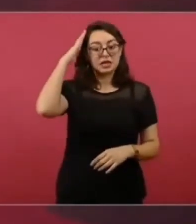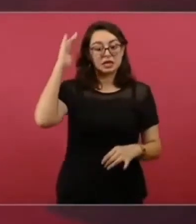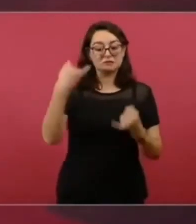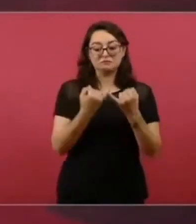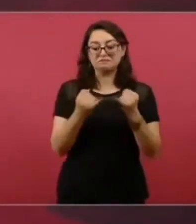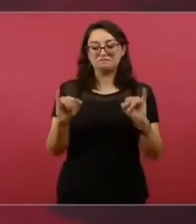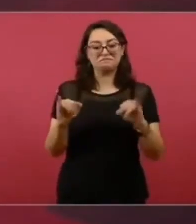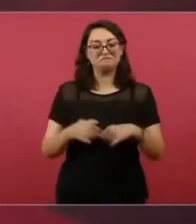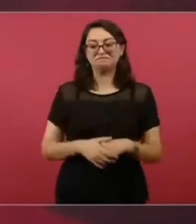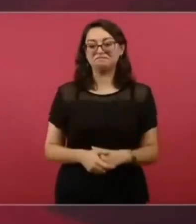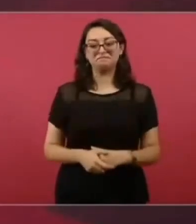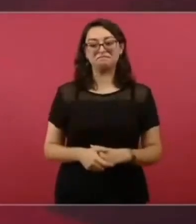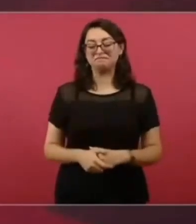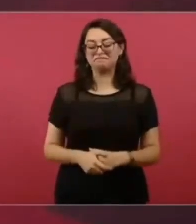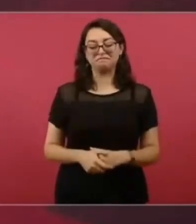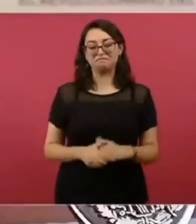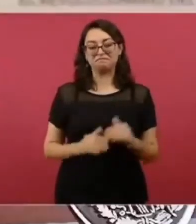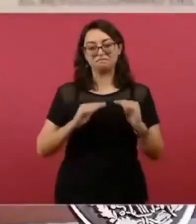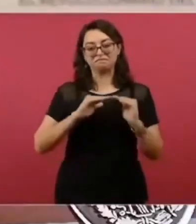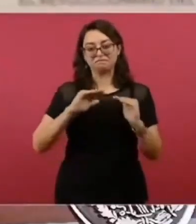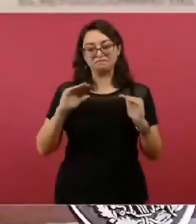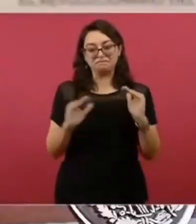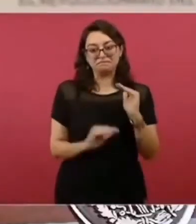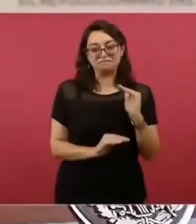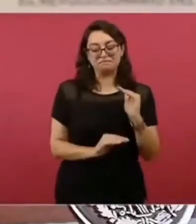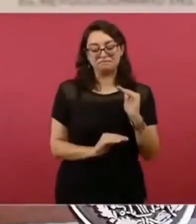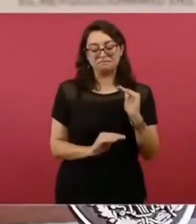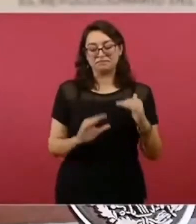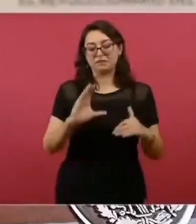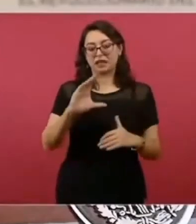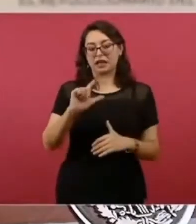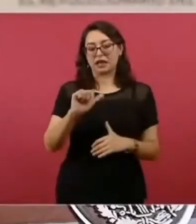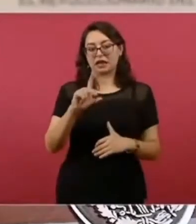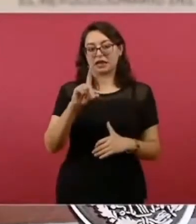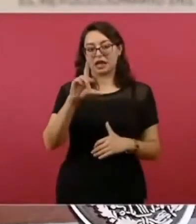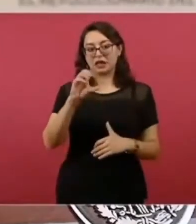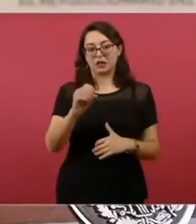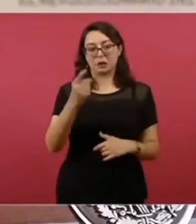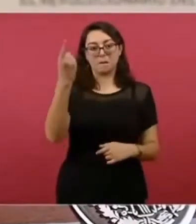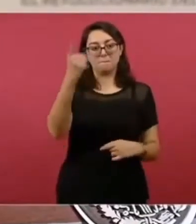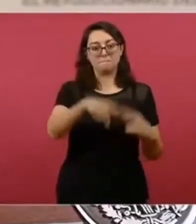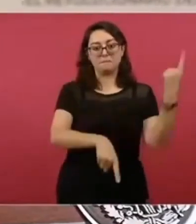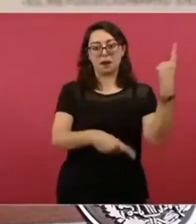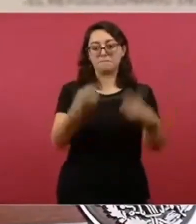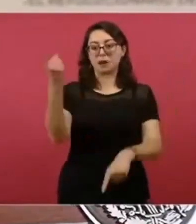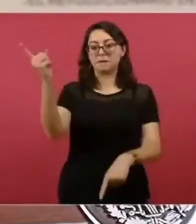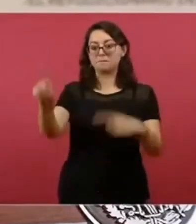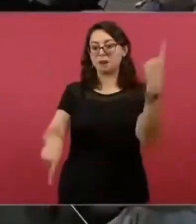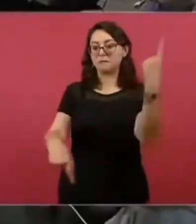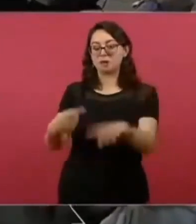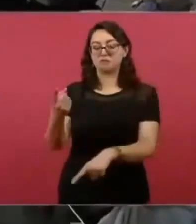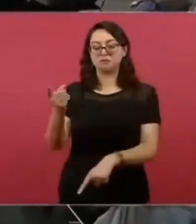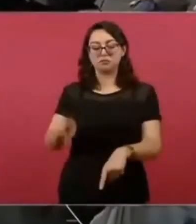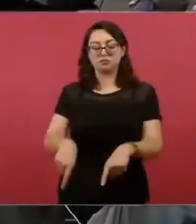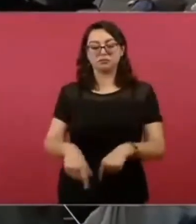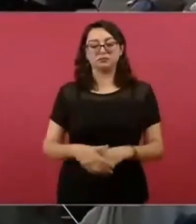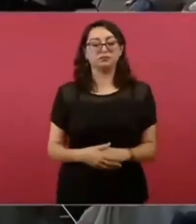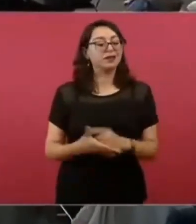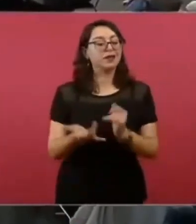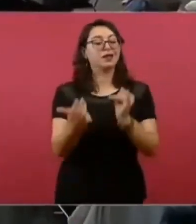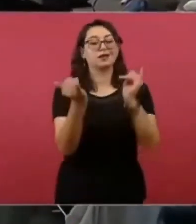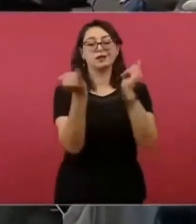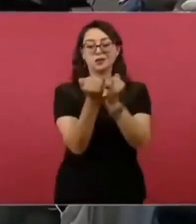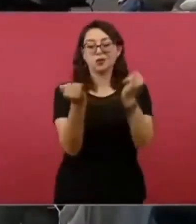Y lo mismo los medios de manipulación,